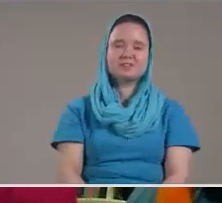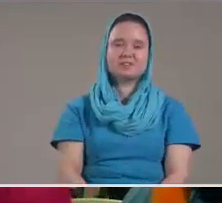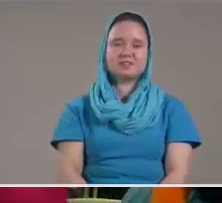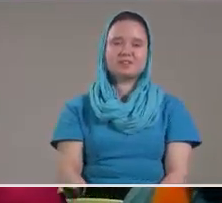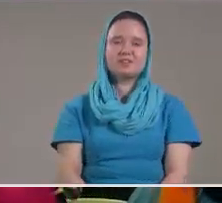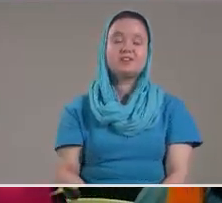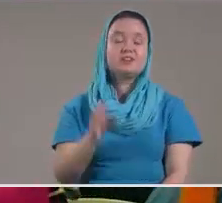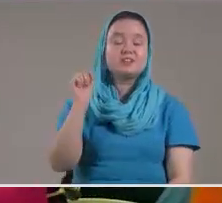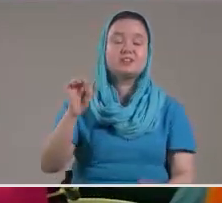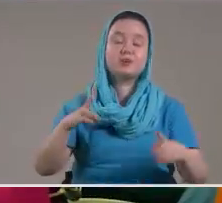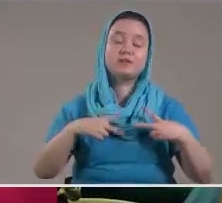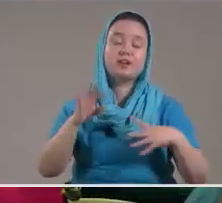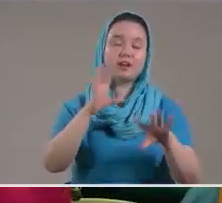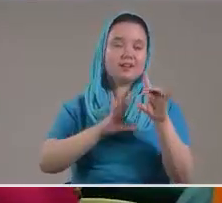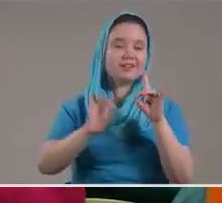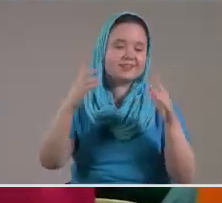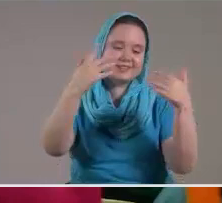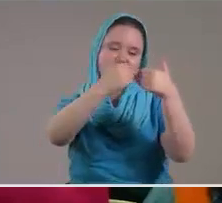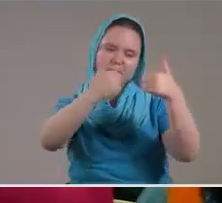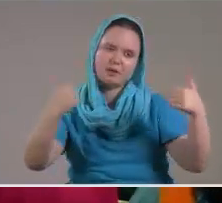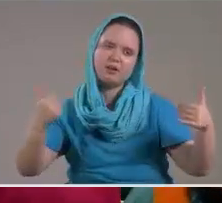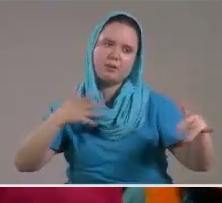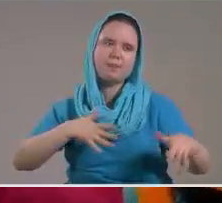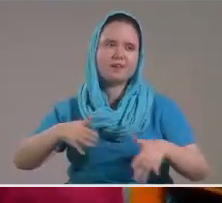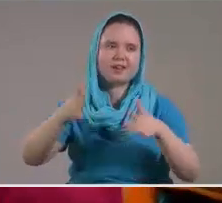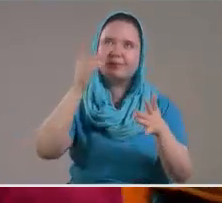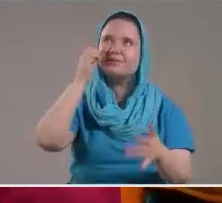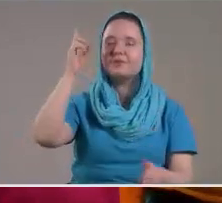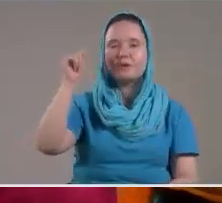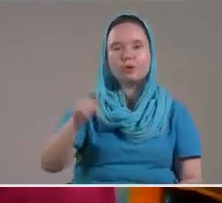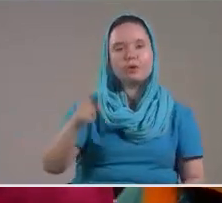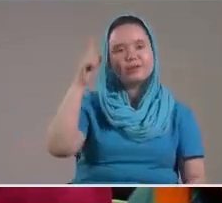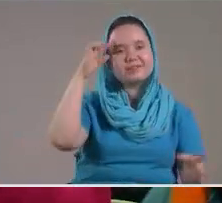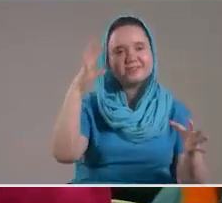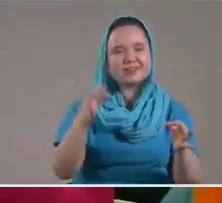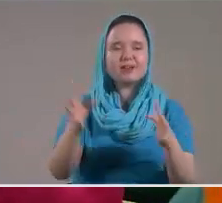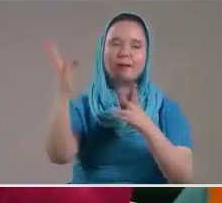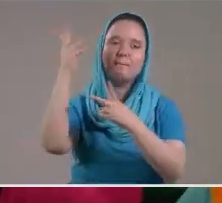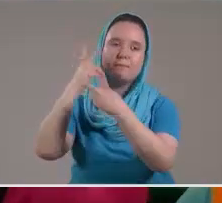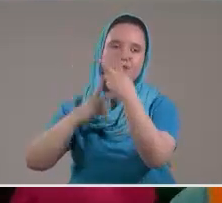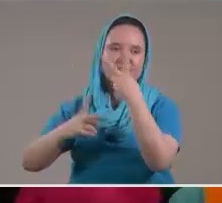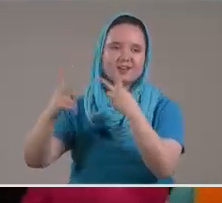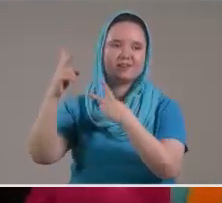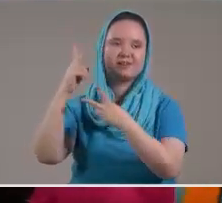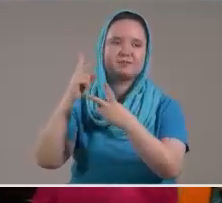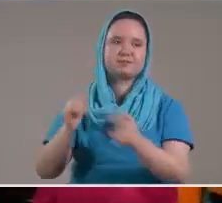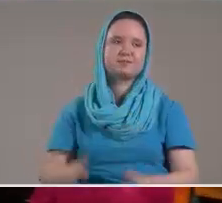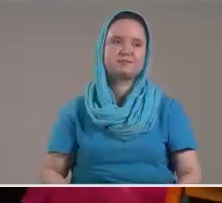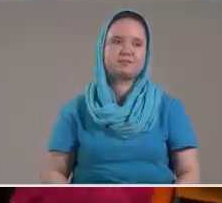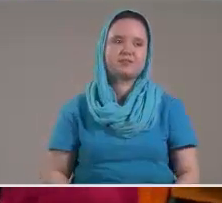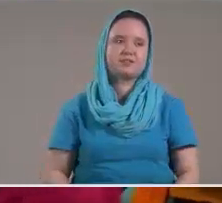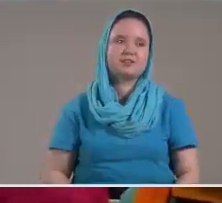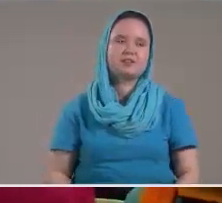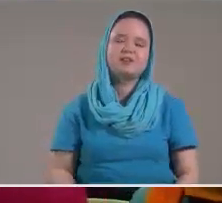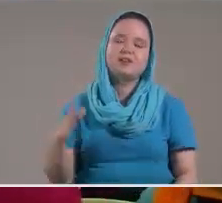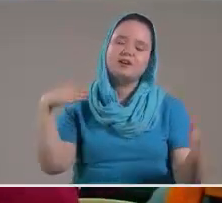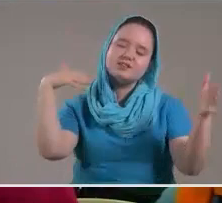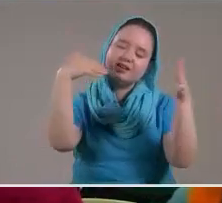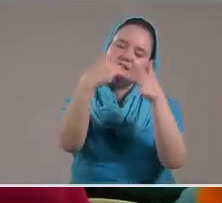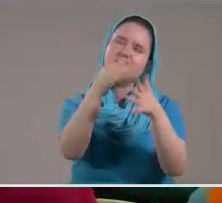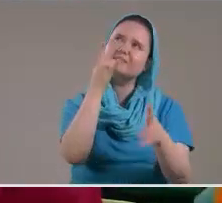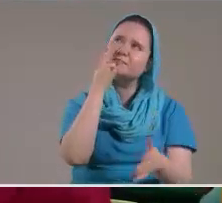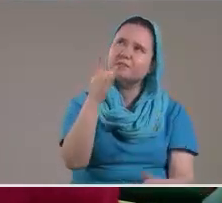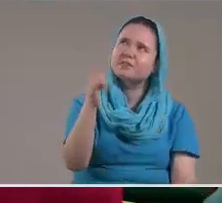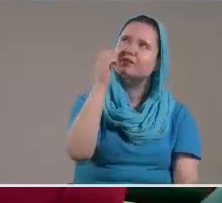Si hubiera Alguien que se alejó Del camino Del Señor Y hoy decidiera Volver Venir a pedir Perdón al